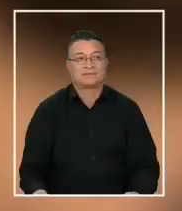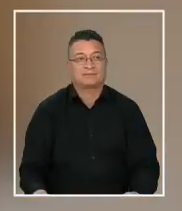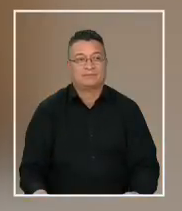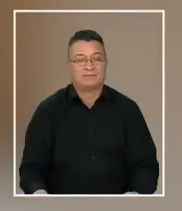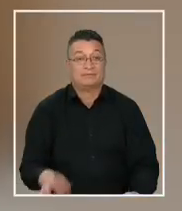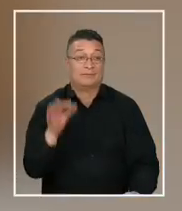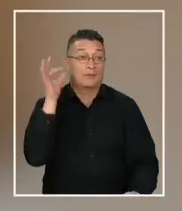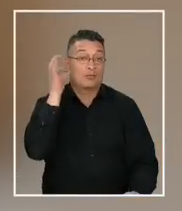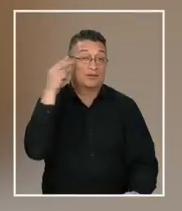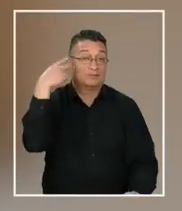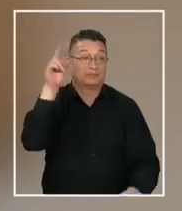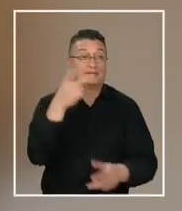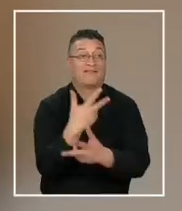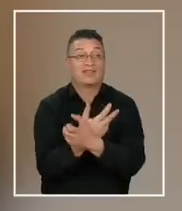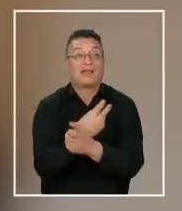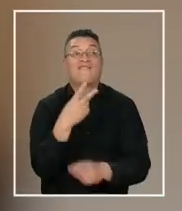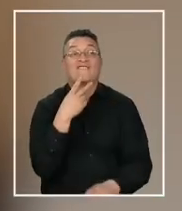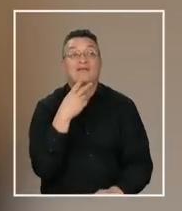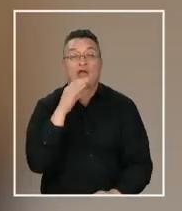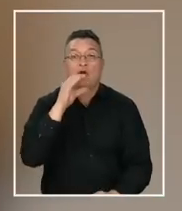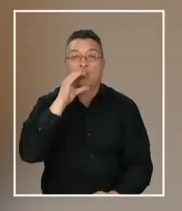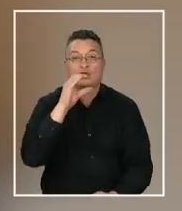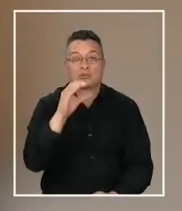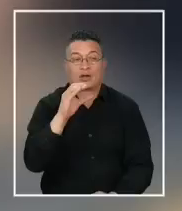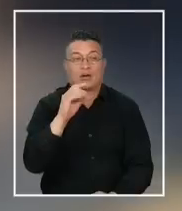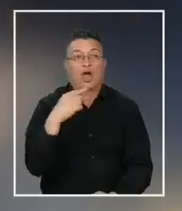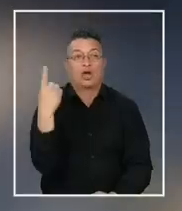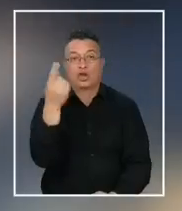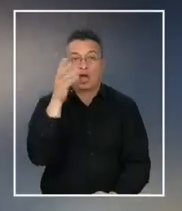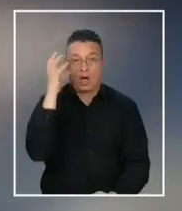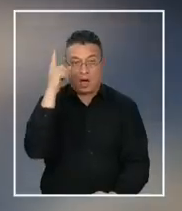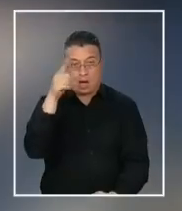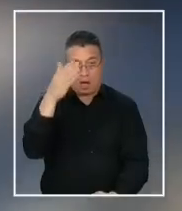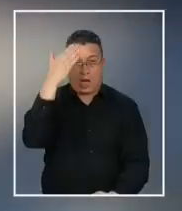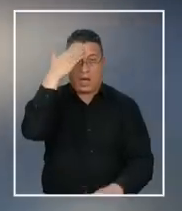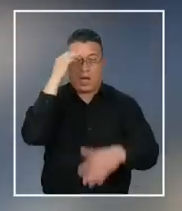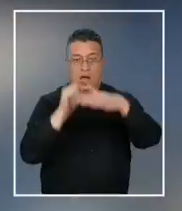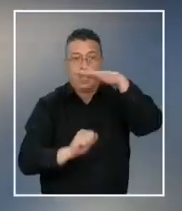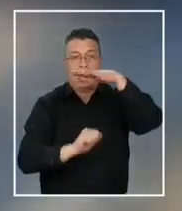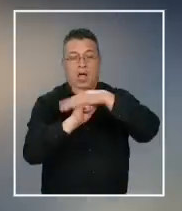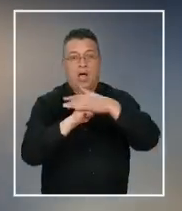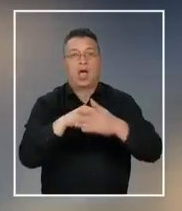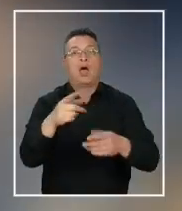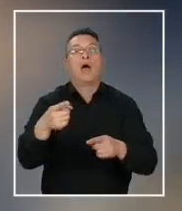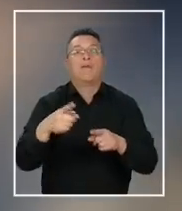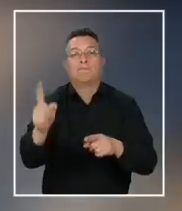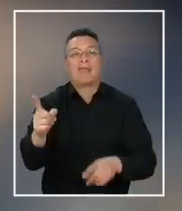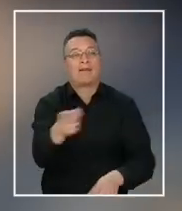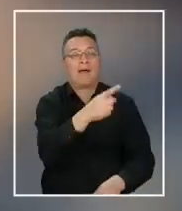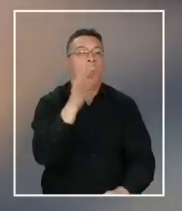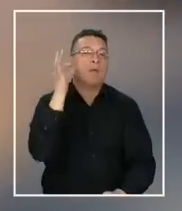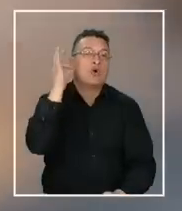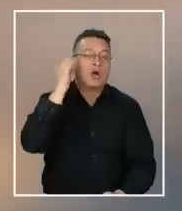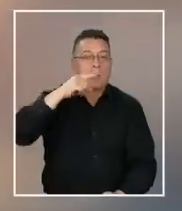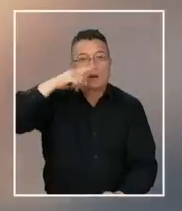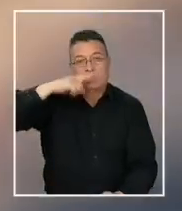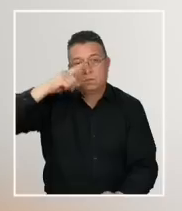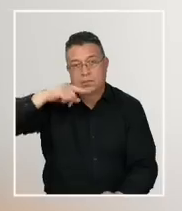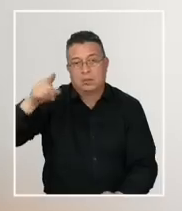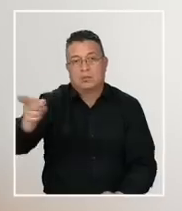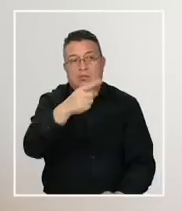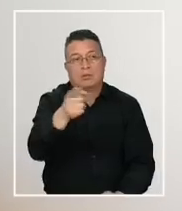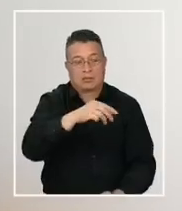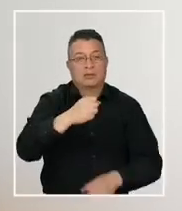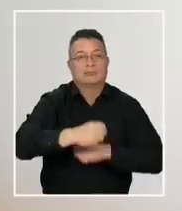La mujer venezolana vivía en Concepción. Lo que pocos sabían era que estaba a la cabeza de una red de explotación de mujeres que, según la Fiscalía, operaba al menos